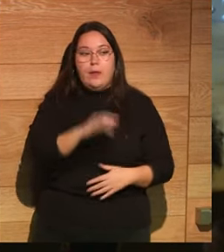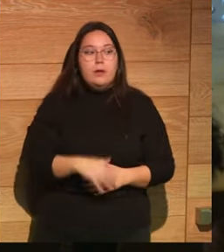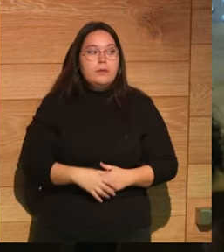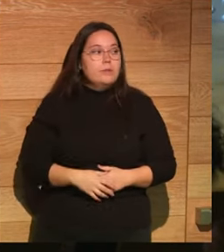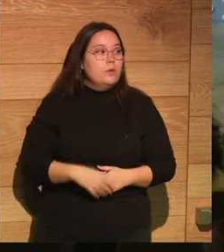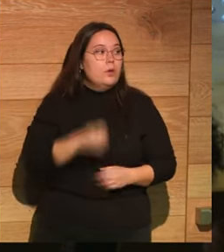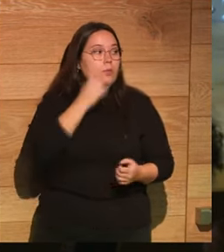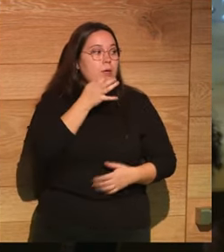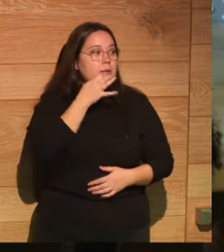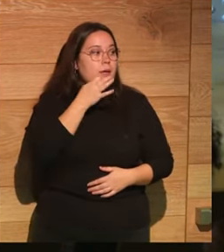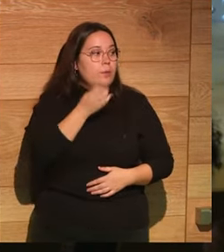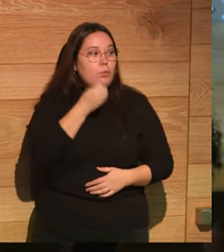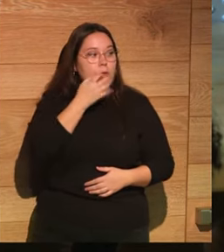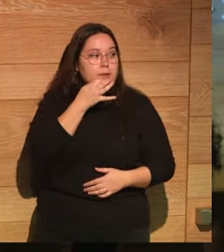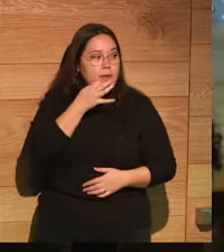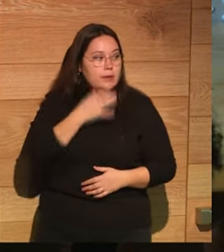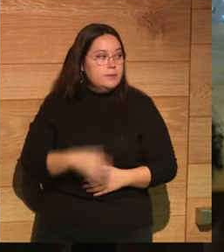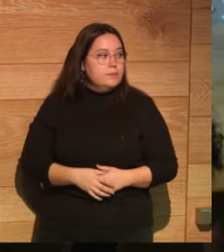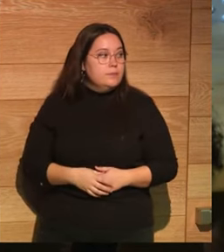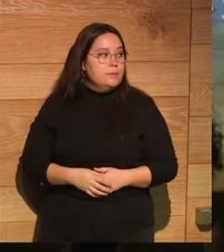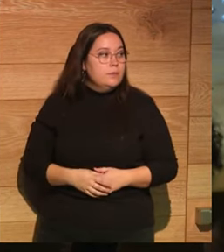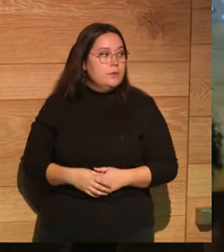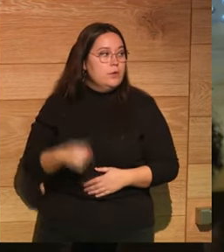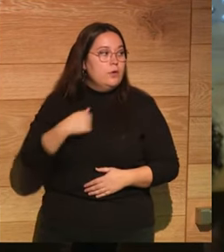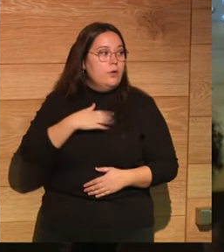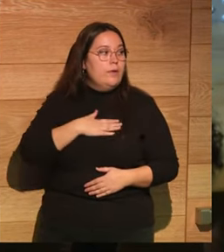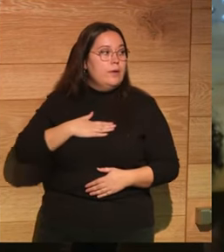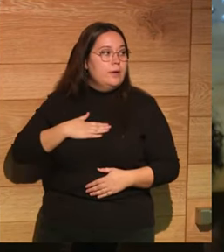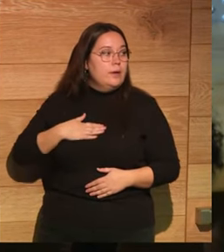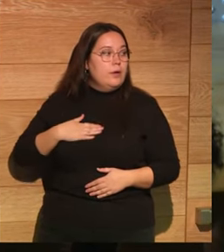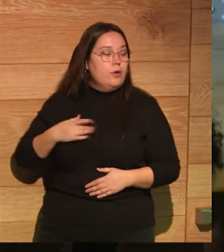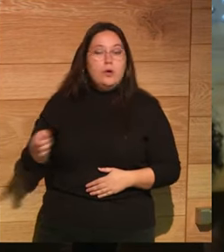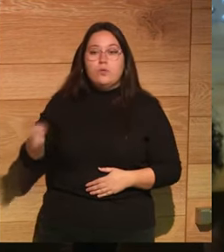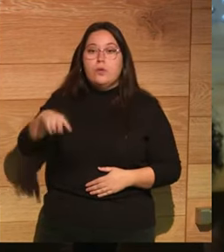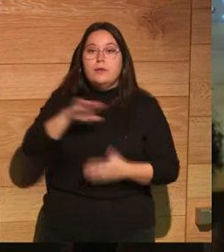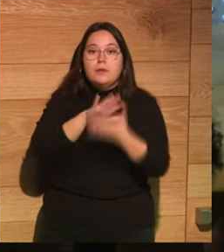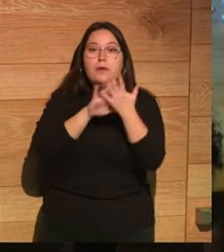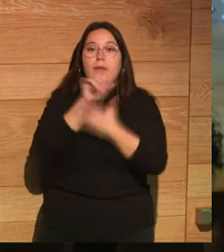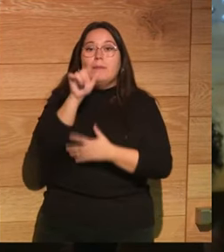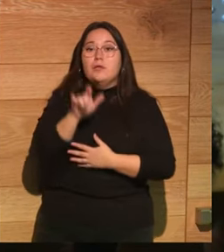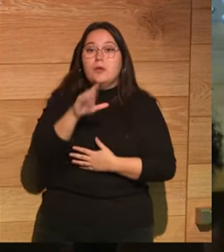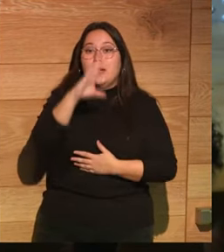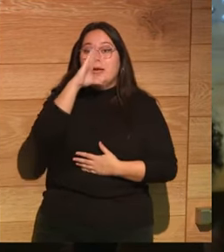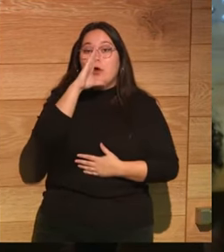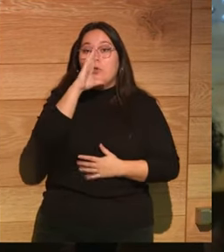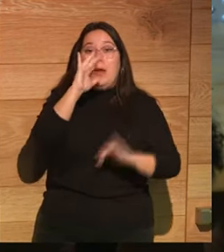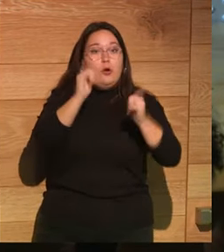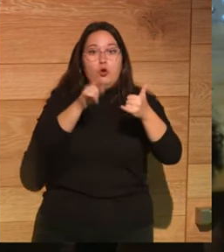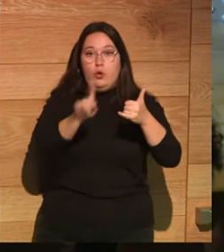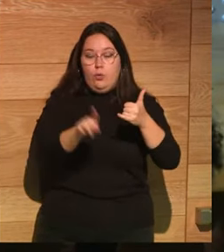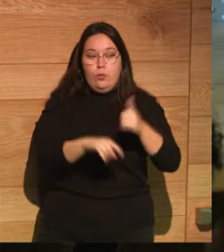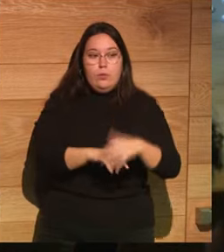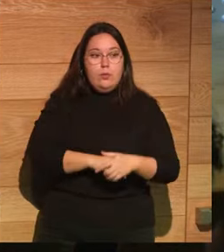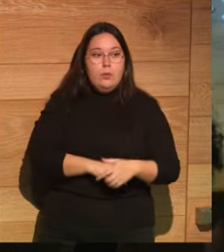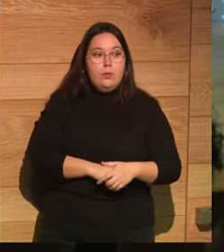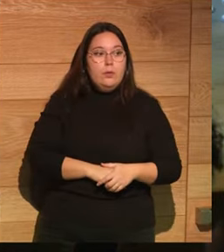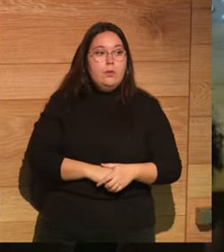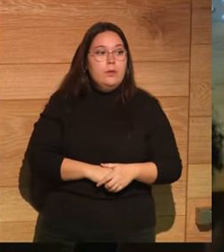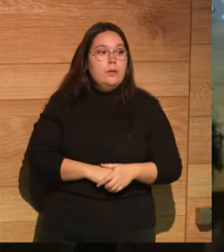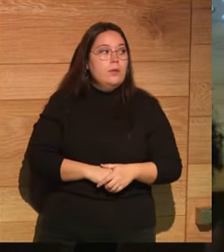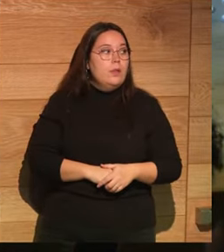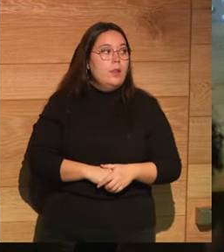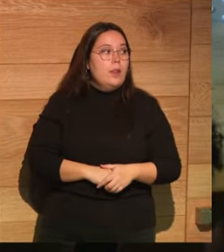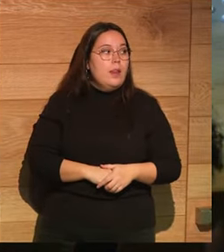buenas tardes buenas tardes yo quisiera que hablaran del hombre que no pisó la luna no pisó la luna